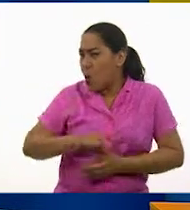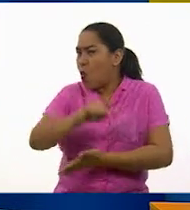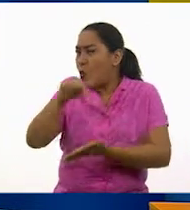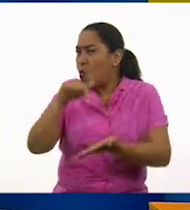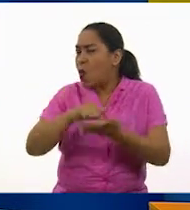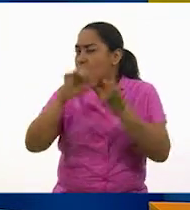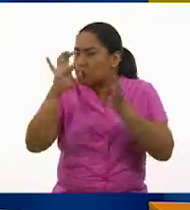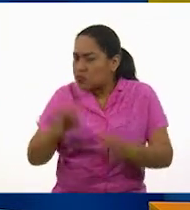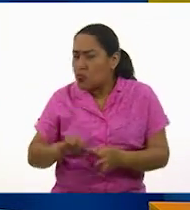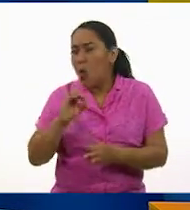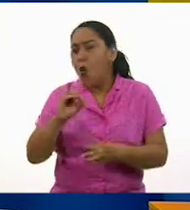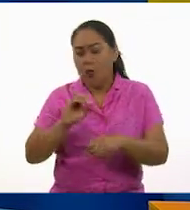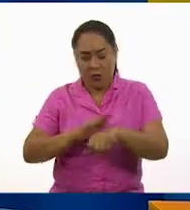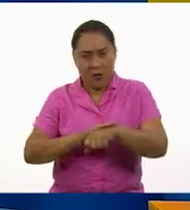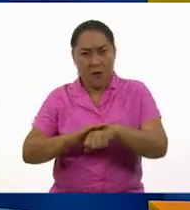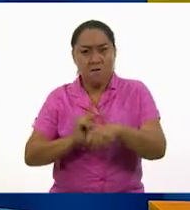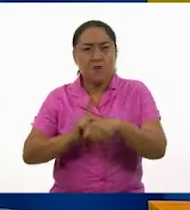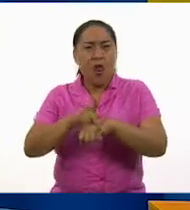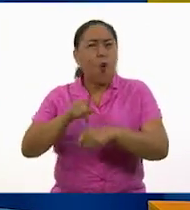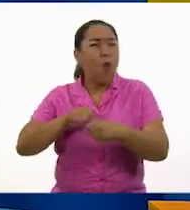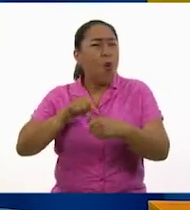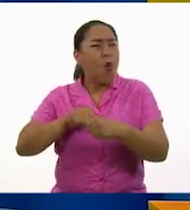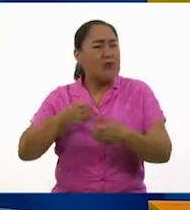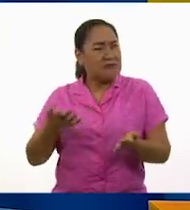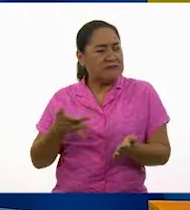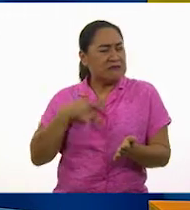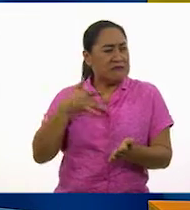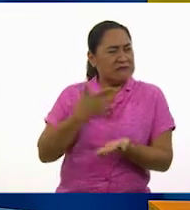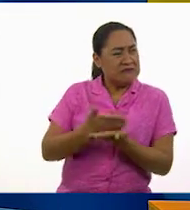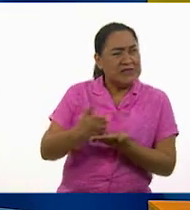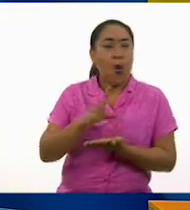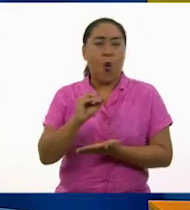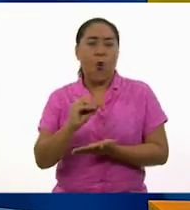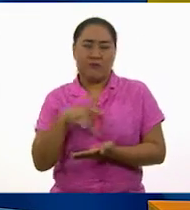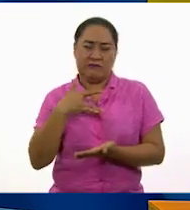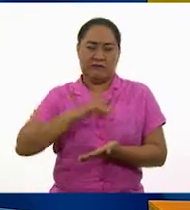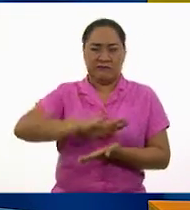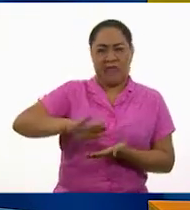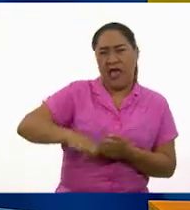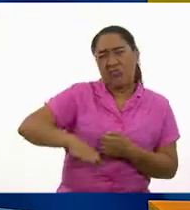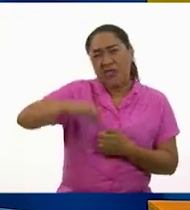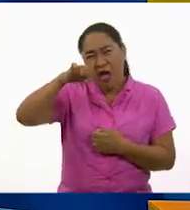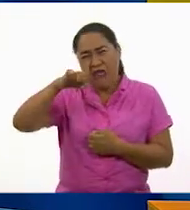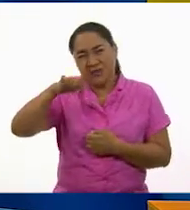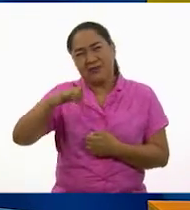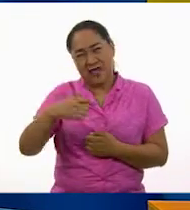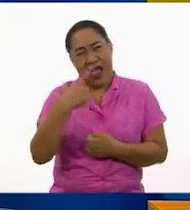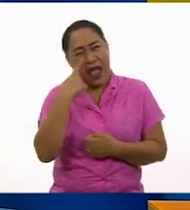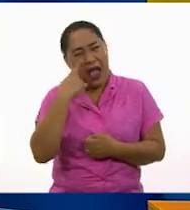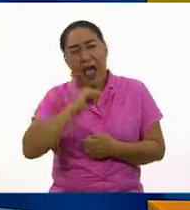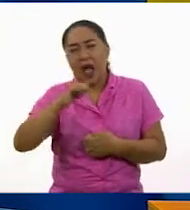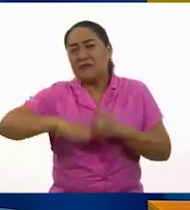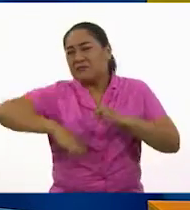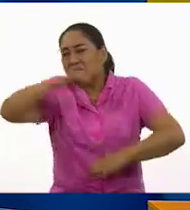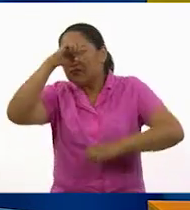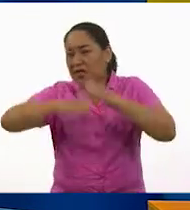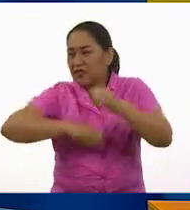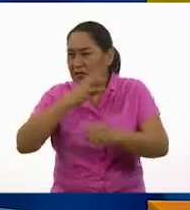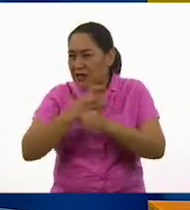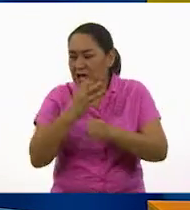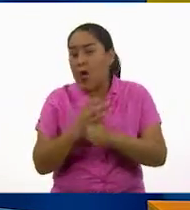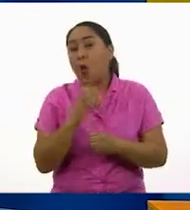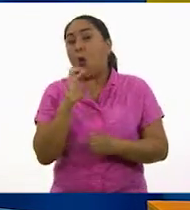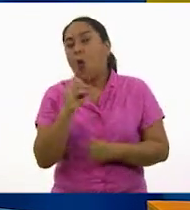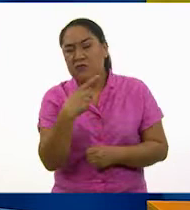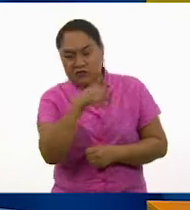de origen o color de piel. También existen por edad, como lo que afectan a los adultos mayores, o por